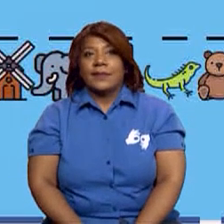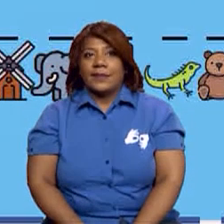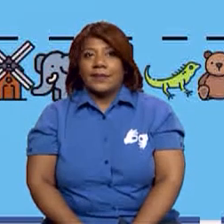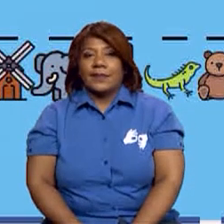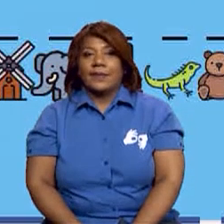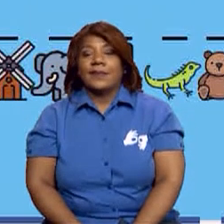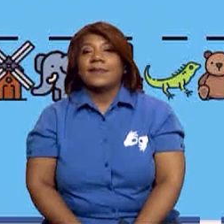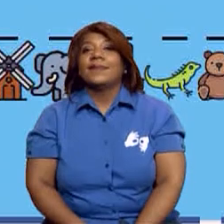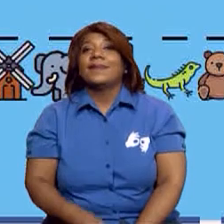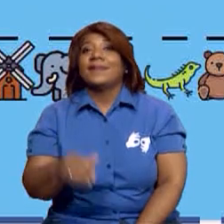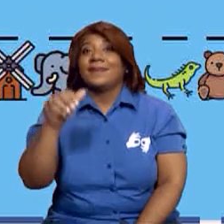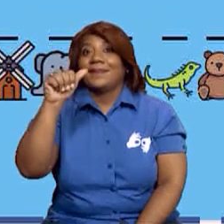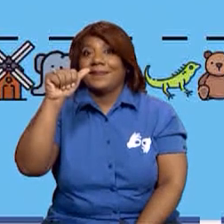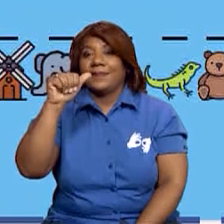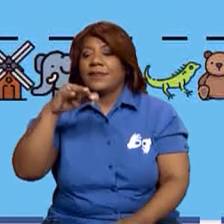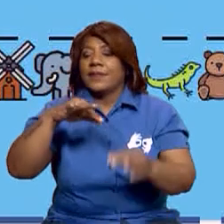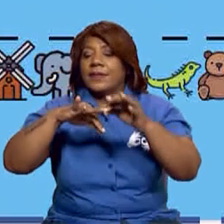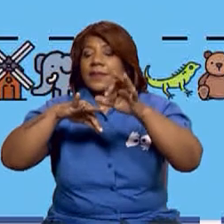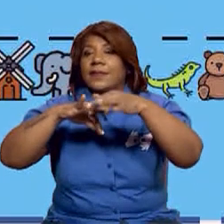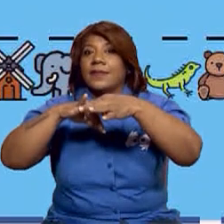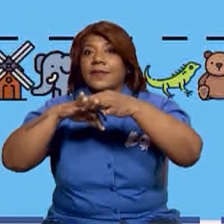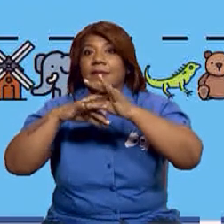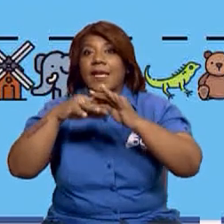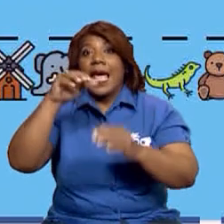Anillo. Y las.